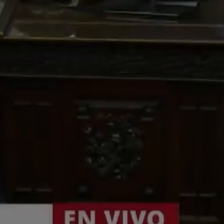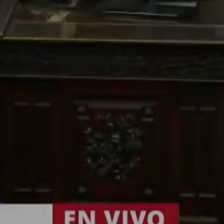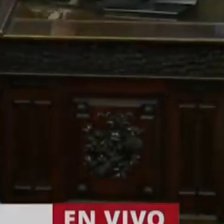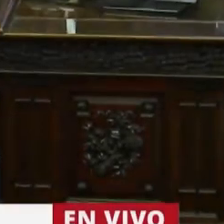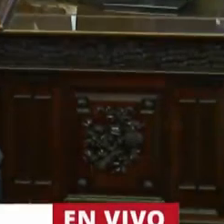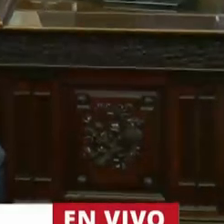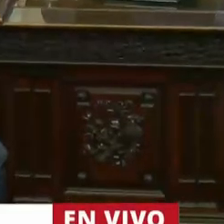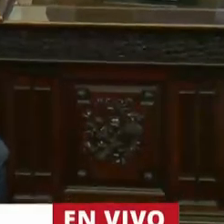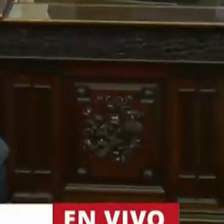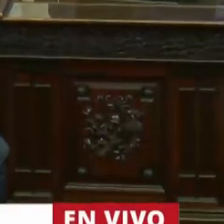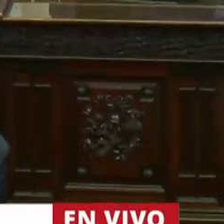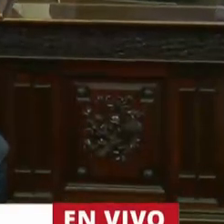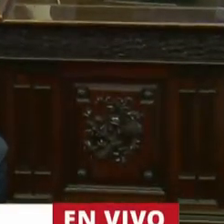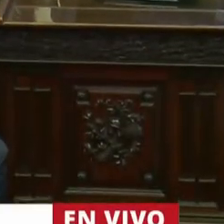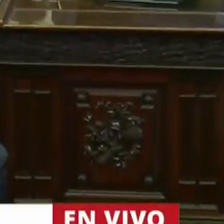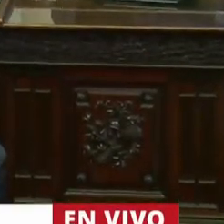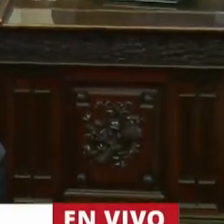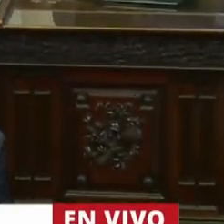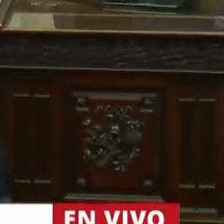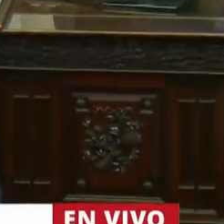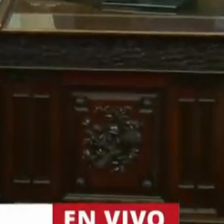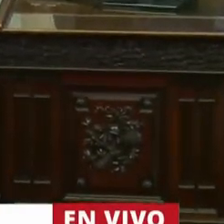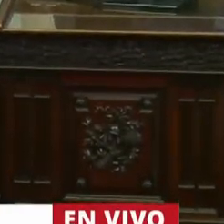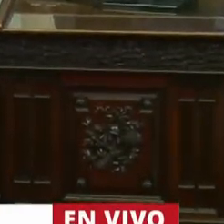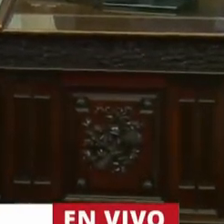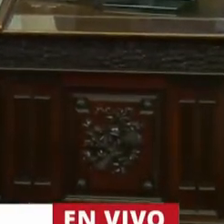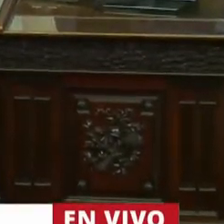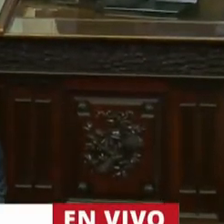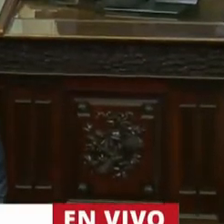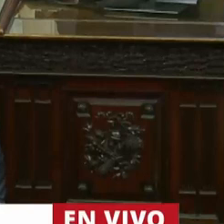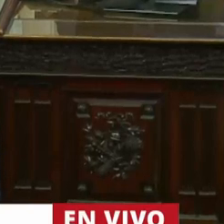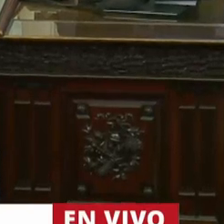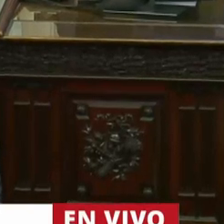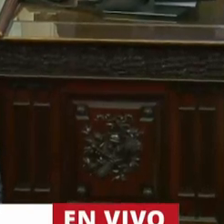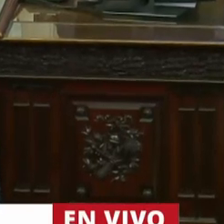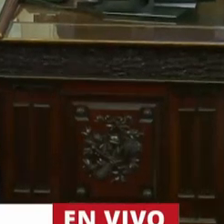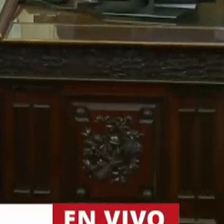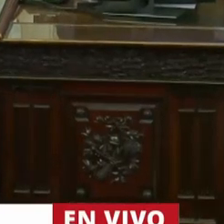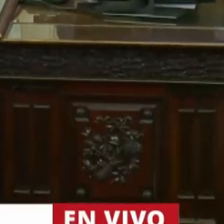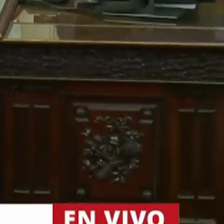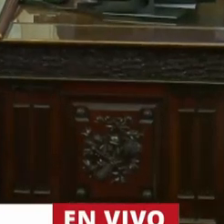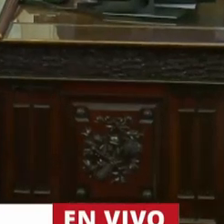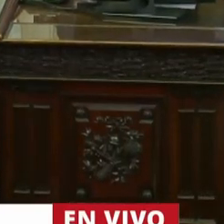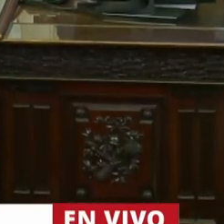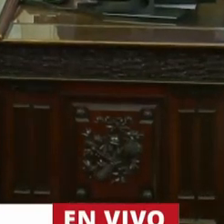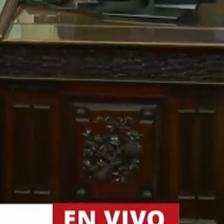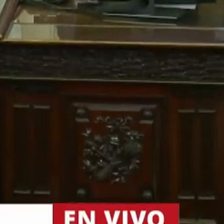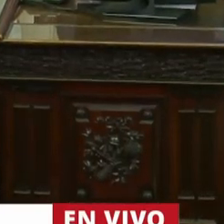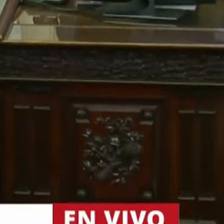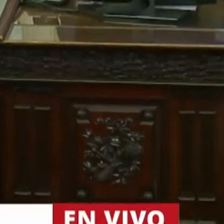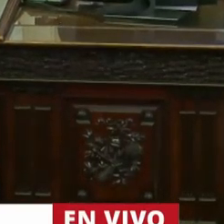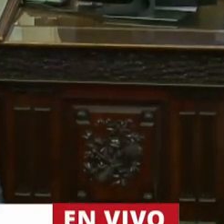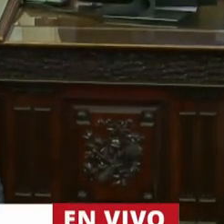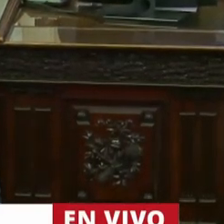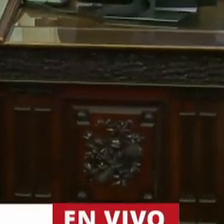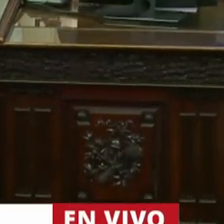Conforme lo dispuesto, tiene la palabra el señor Jefe de Ministros, licenciado